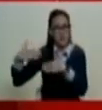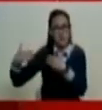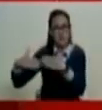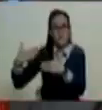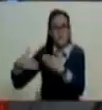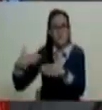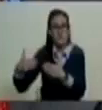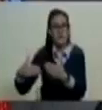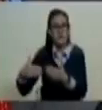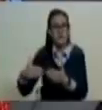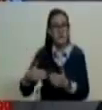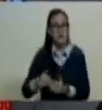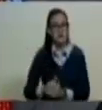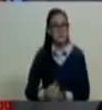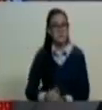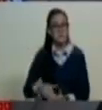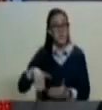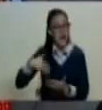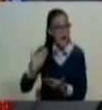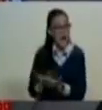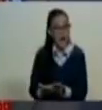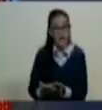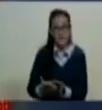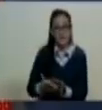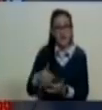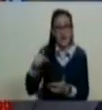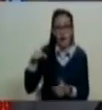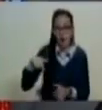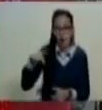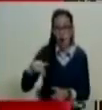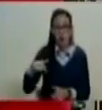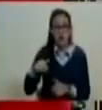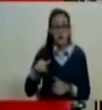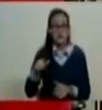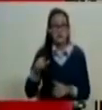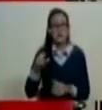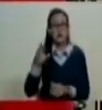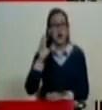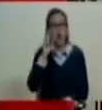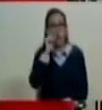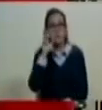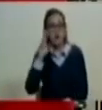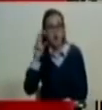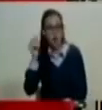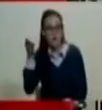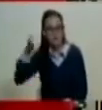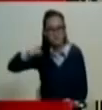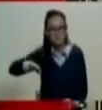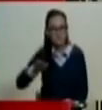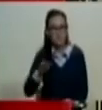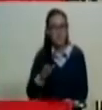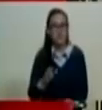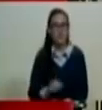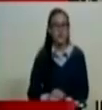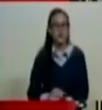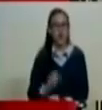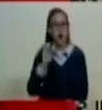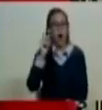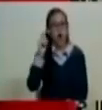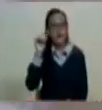referencia, Pío Tamayo, hasta los mártires de hoy con Robert Serra y el comandante Otaiza,